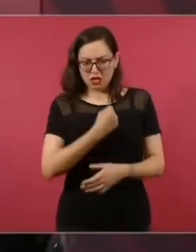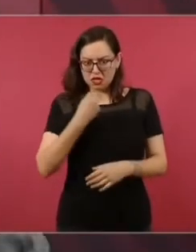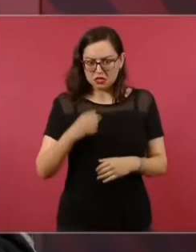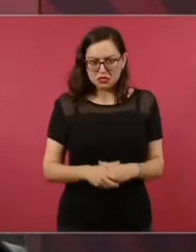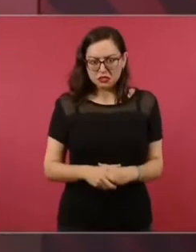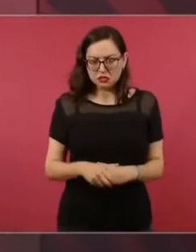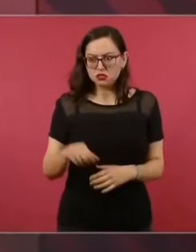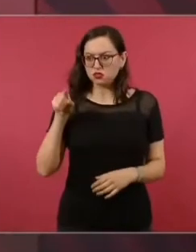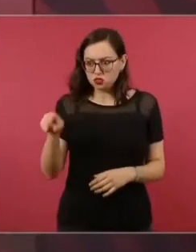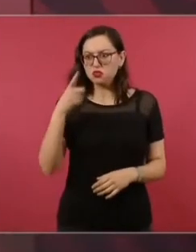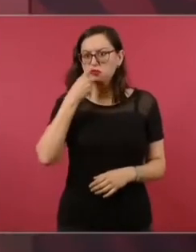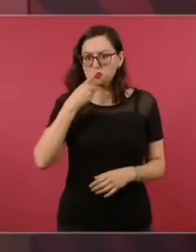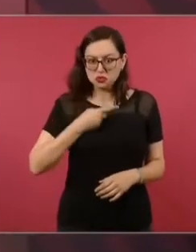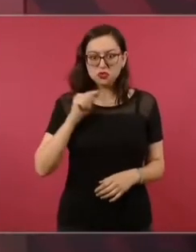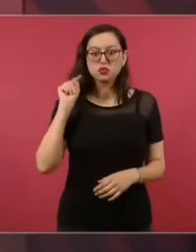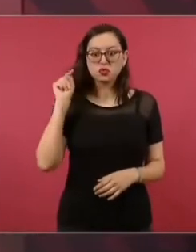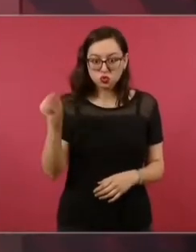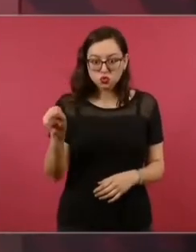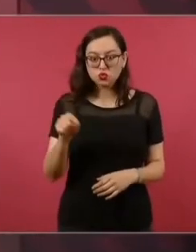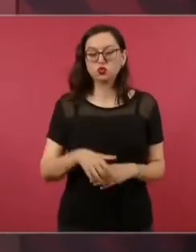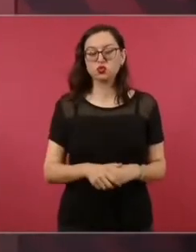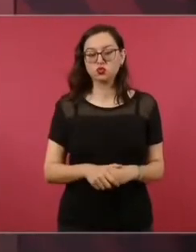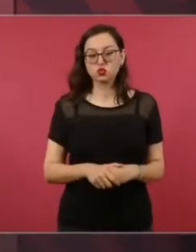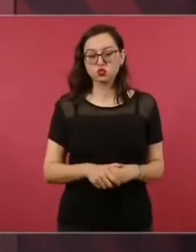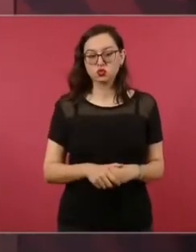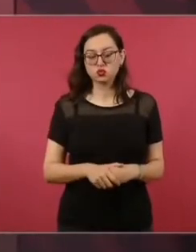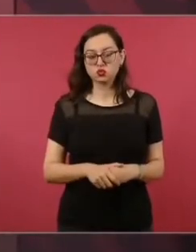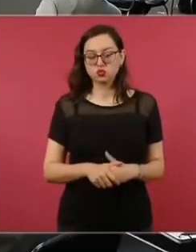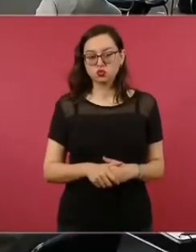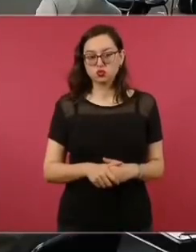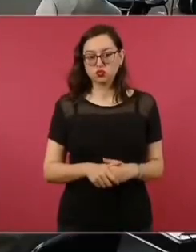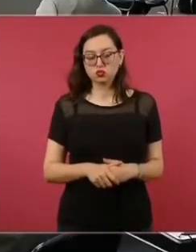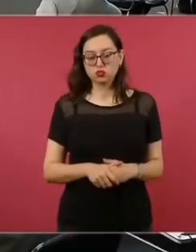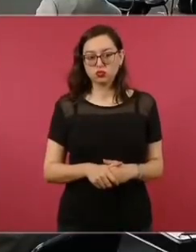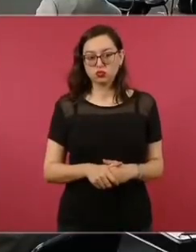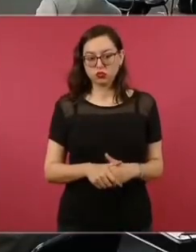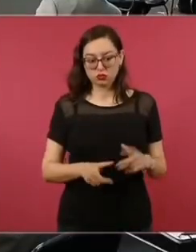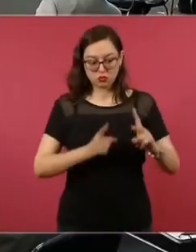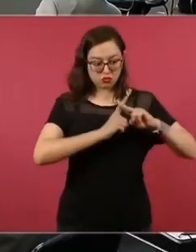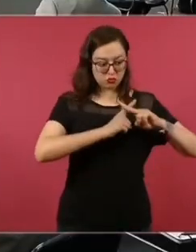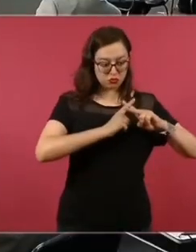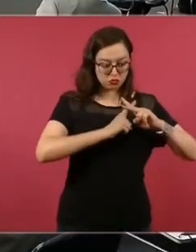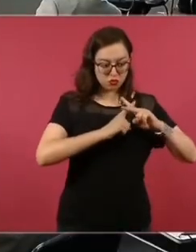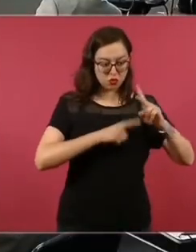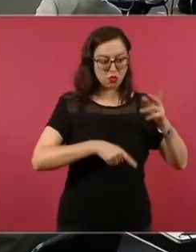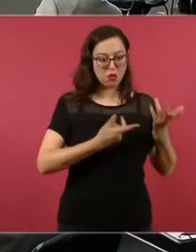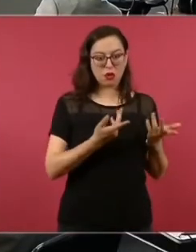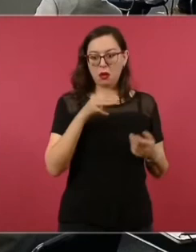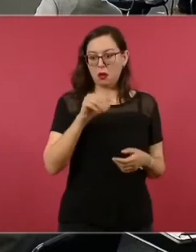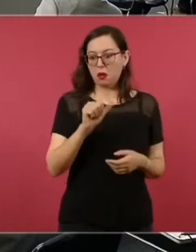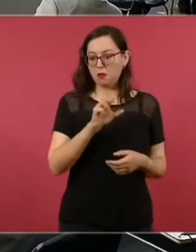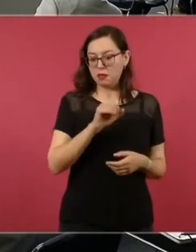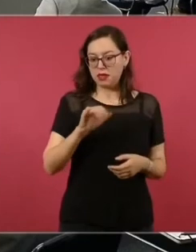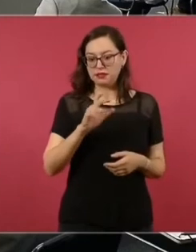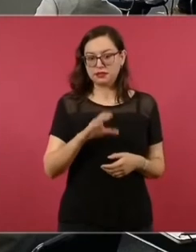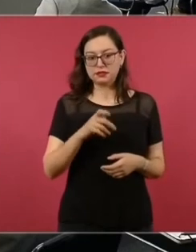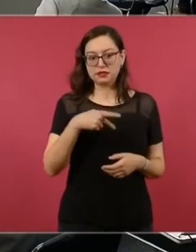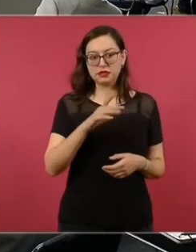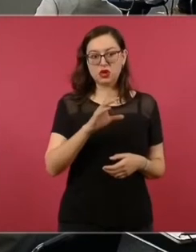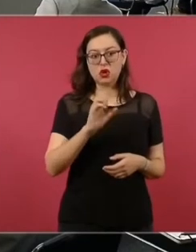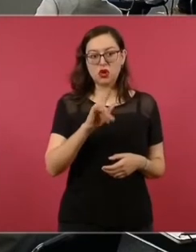me trajiste las encuestas de… ¿cómo se llaman estas? Mazicóler. Mazicóler.